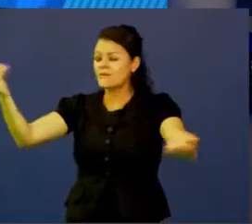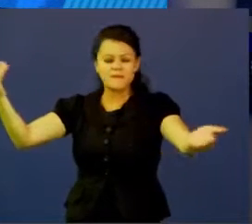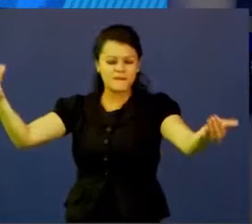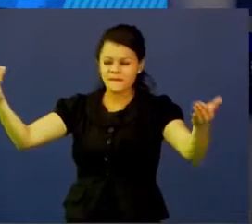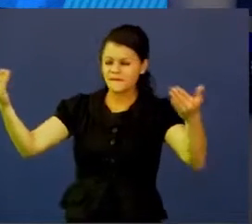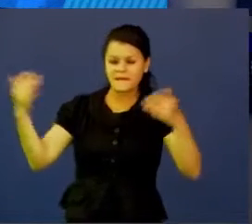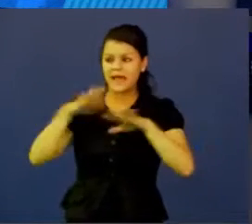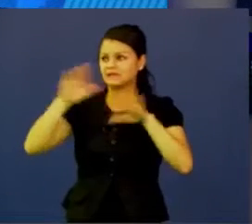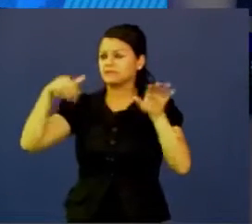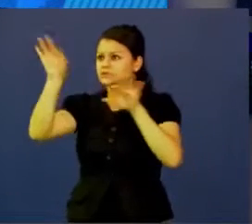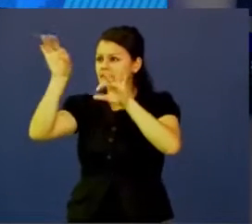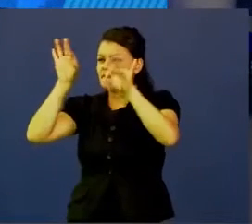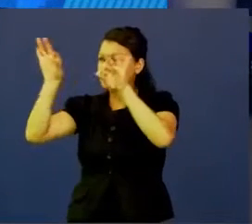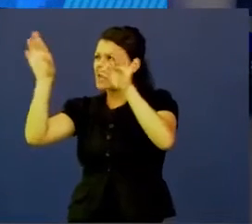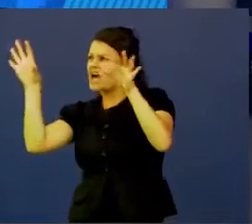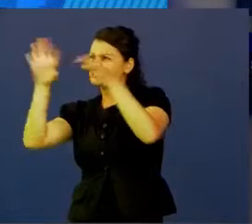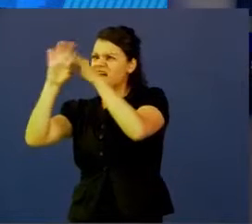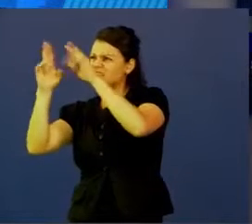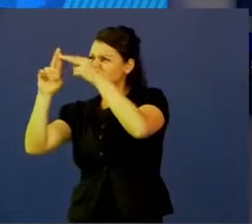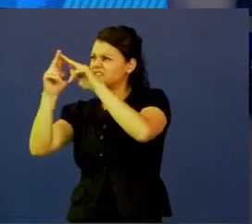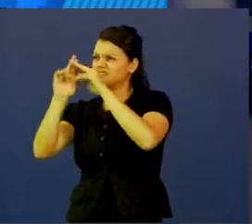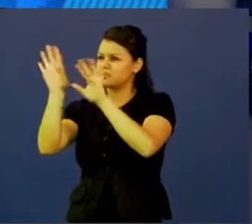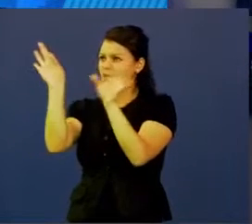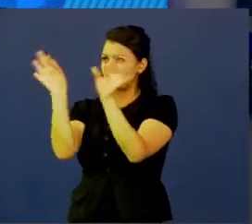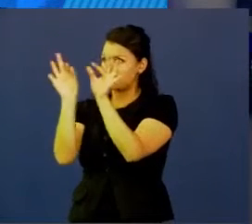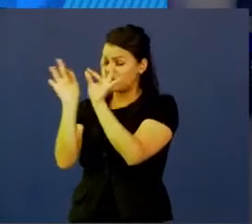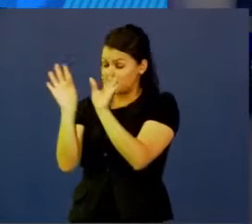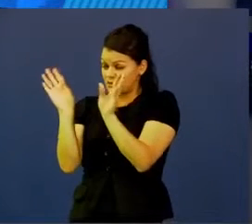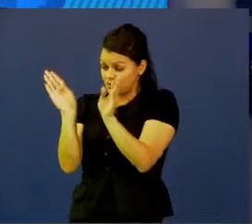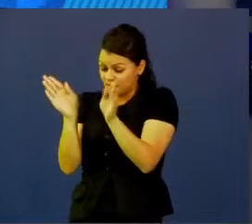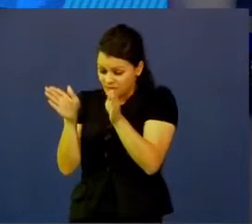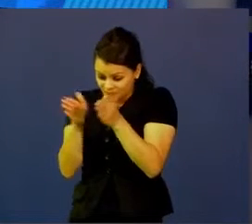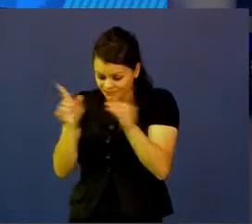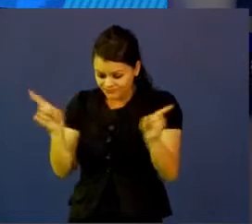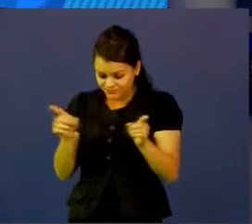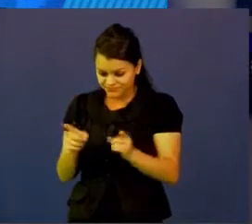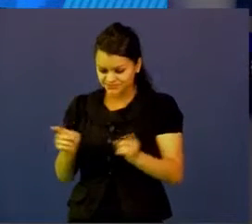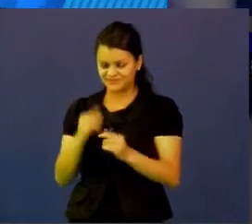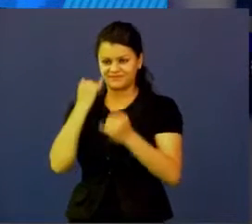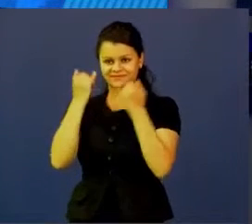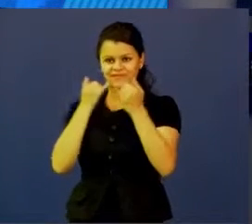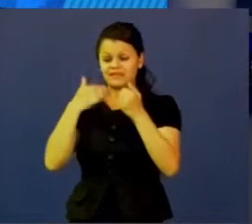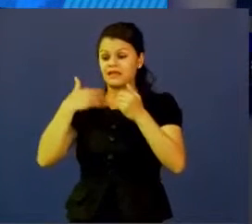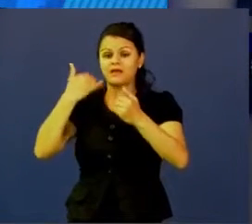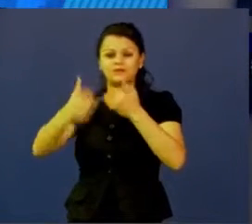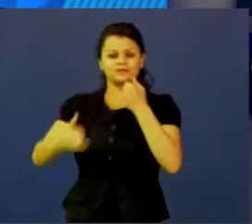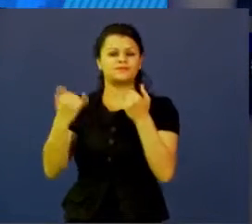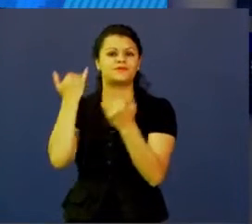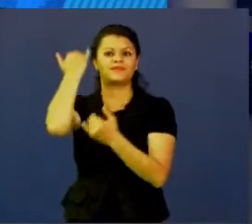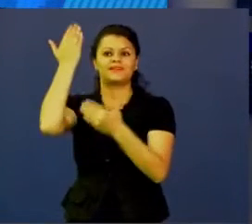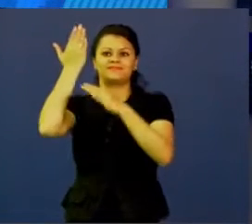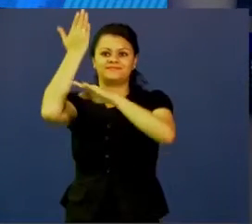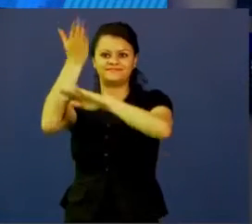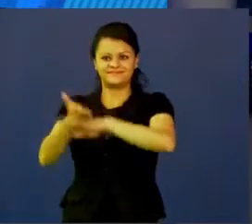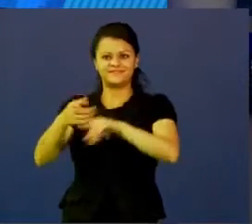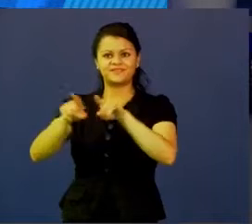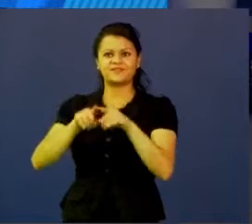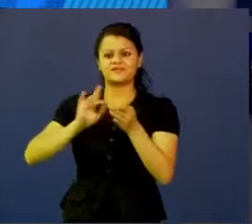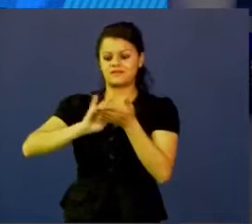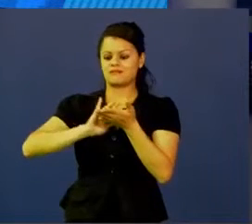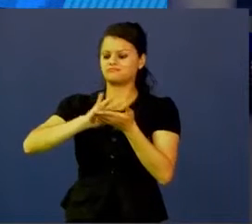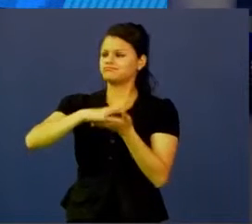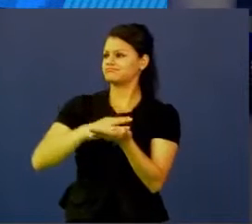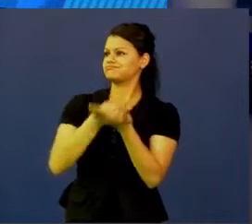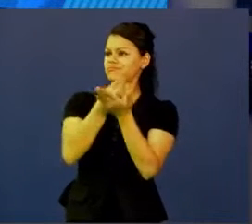filtro esas ideas, las uno, hasta llegar a unas pocas ideas y luego la parte de invención es que ya hago que sea un